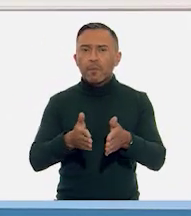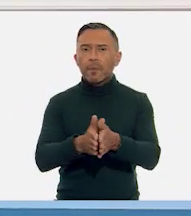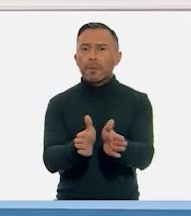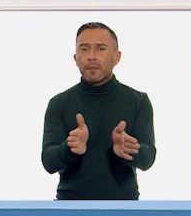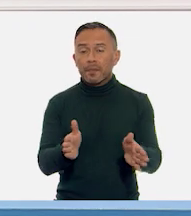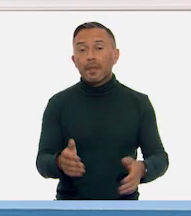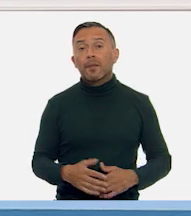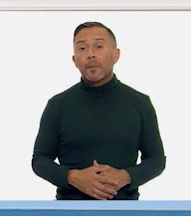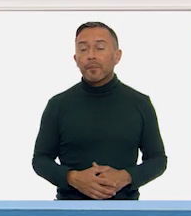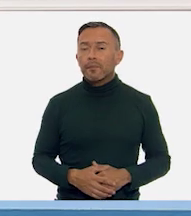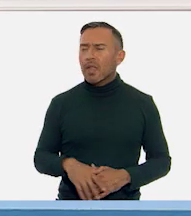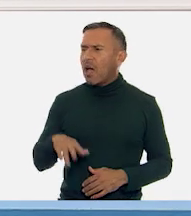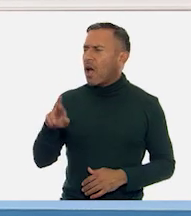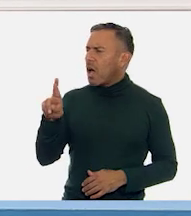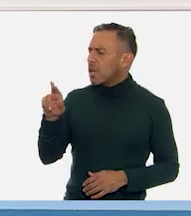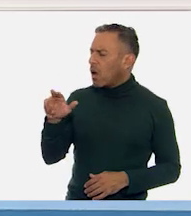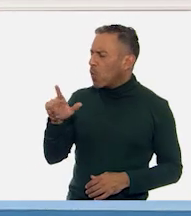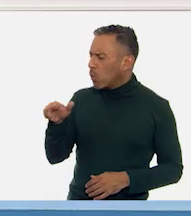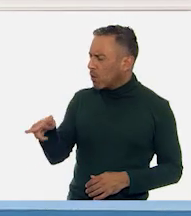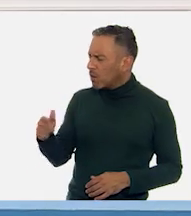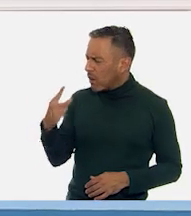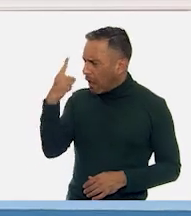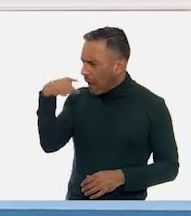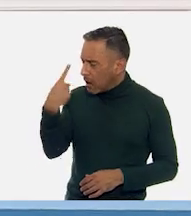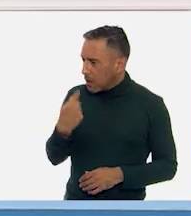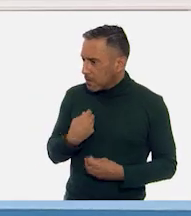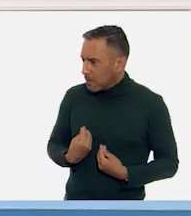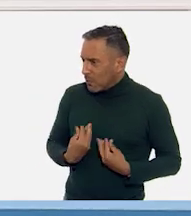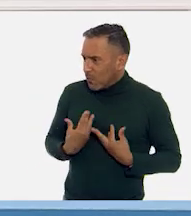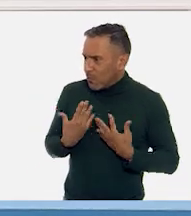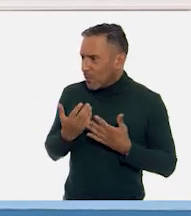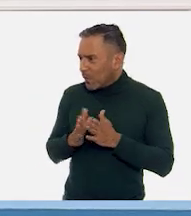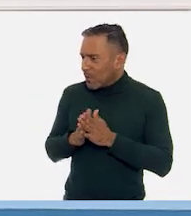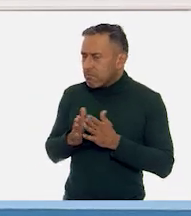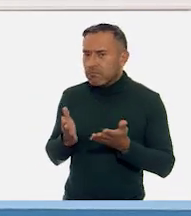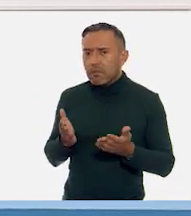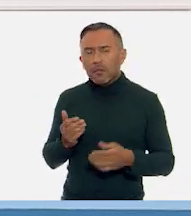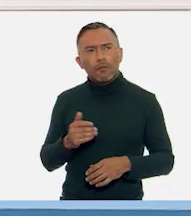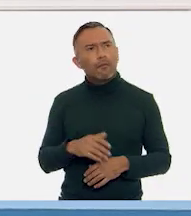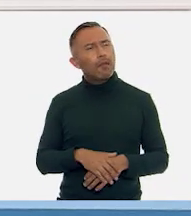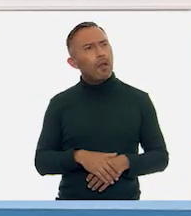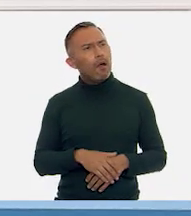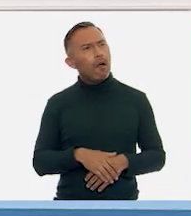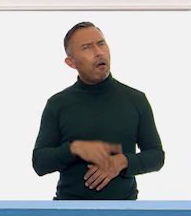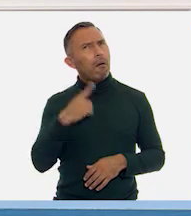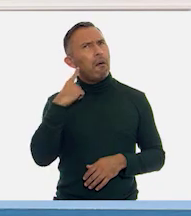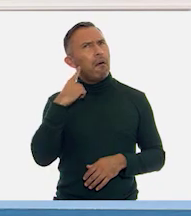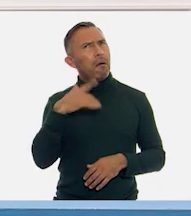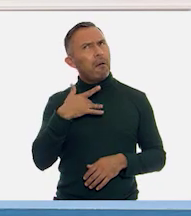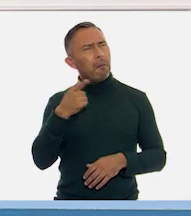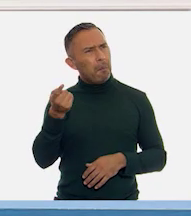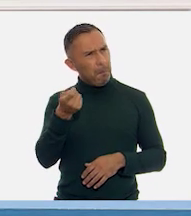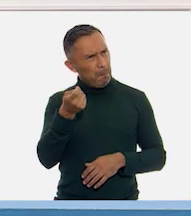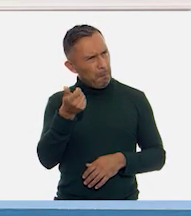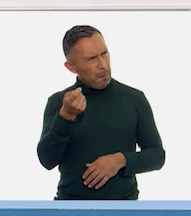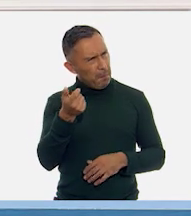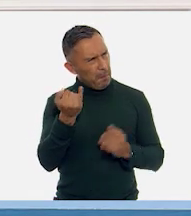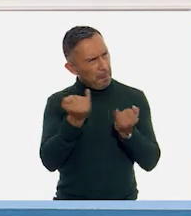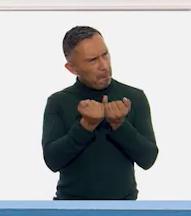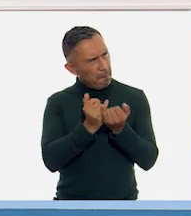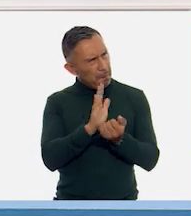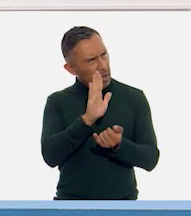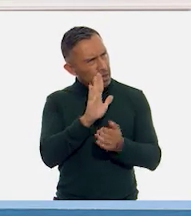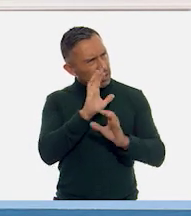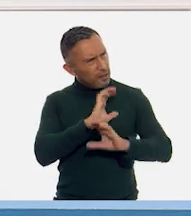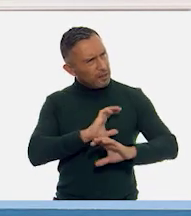Raulito, ¿y esa carita de emoción? Ay, María, pero ¿qué no es esa una canción? Es que me acuerdo que